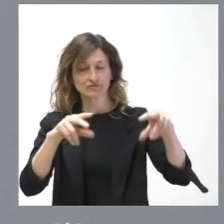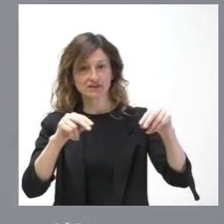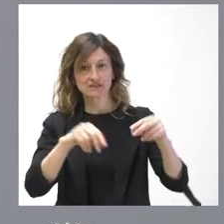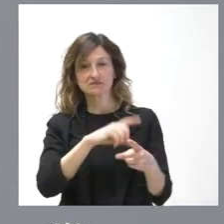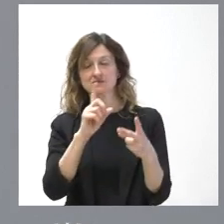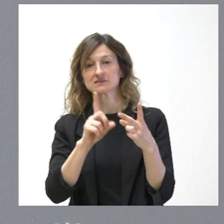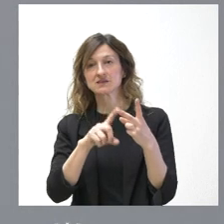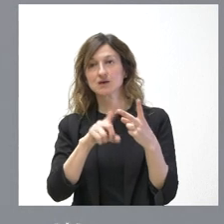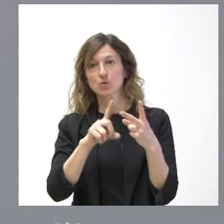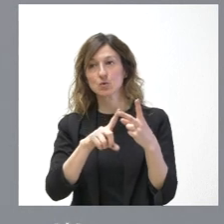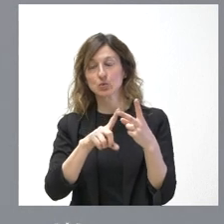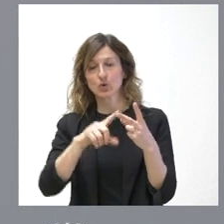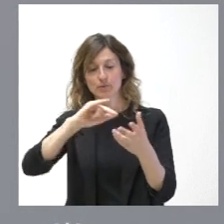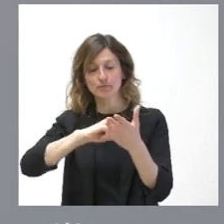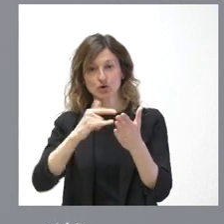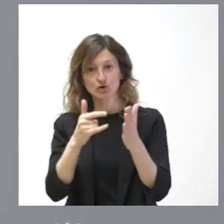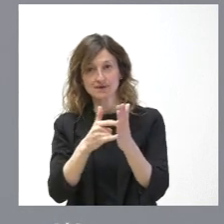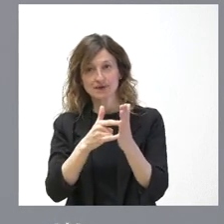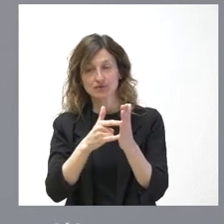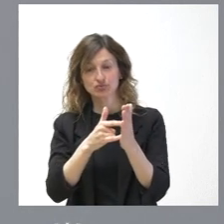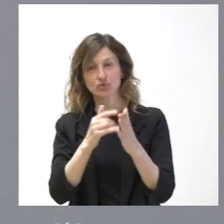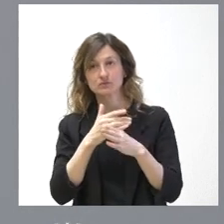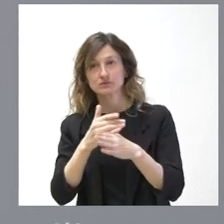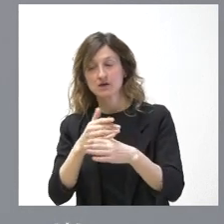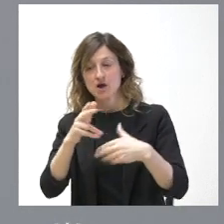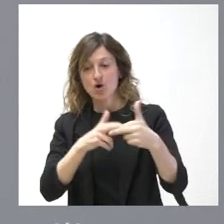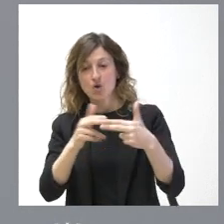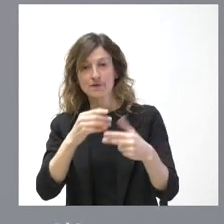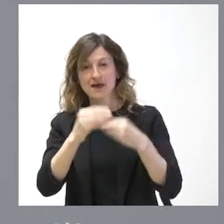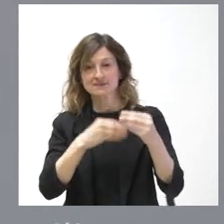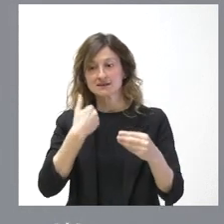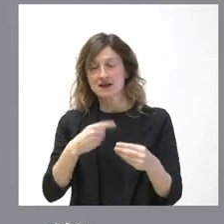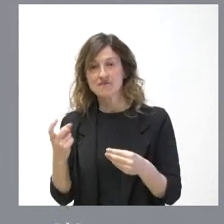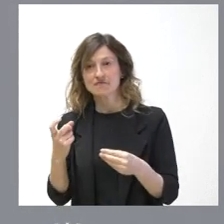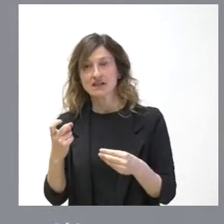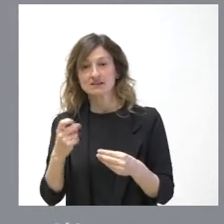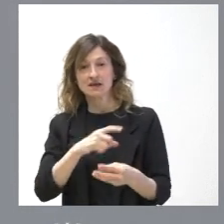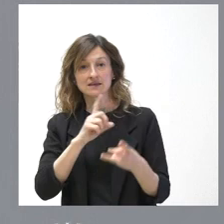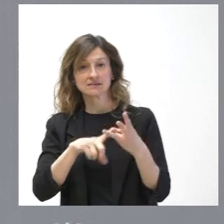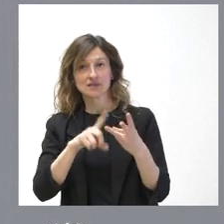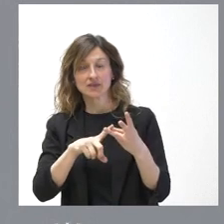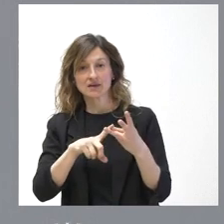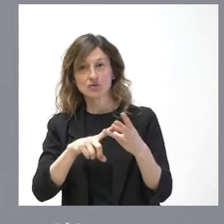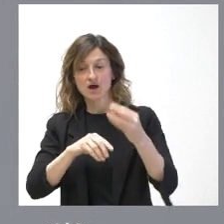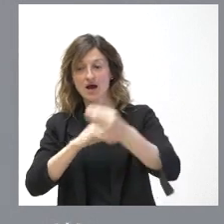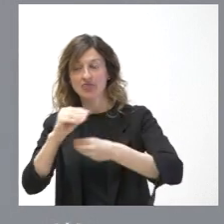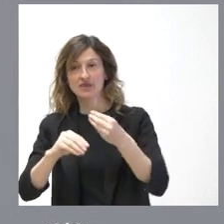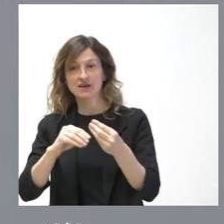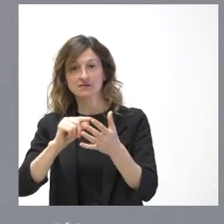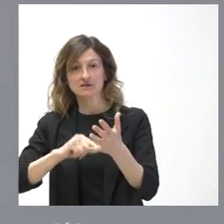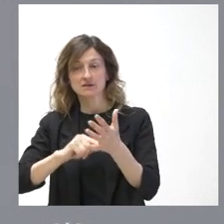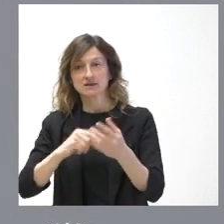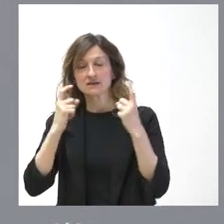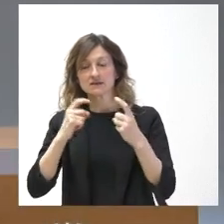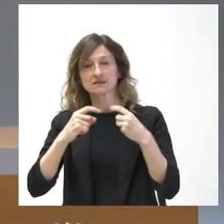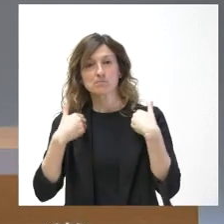a realizar el proyecto por la parte restante entre la obra ejecutada y que falta de realizar y, tercero, a licitar la misma y nuestra idea es hacerlo todo en el plazo más